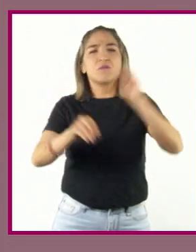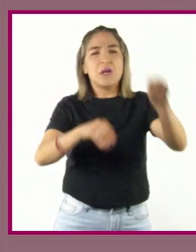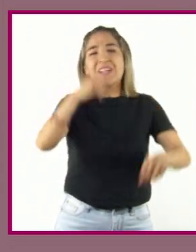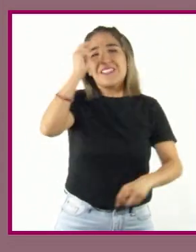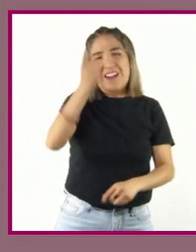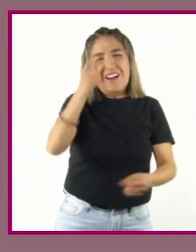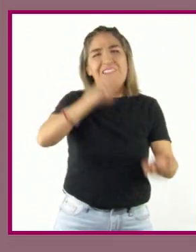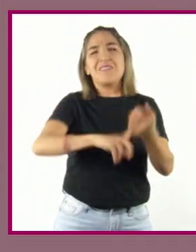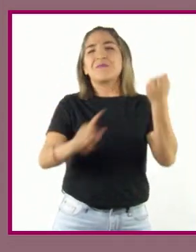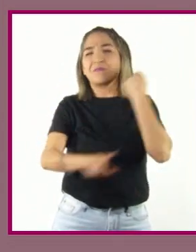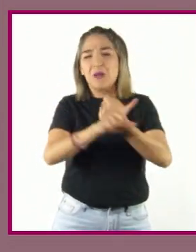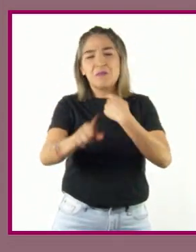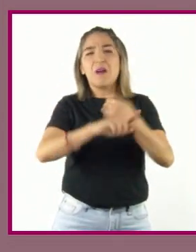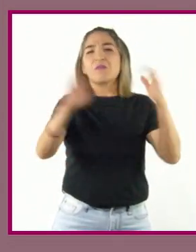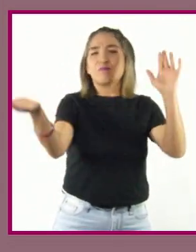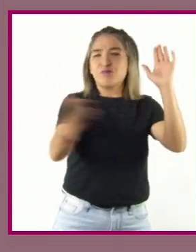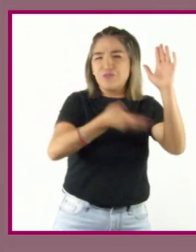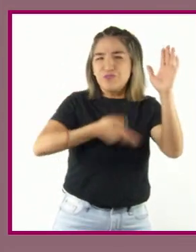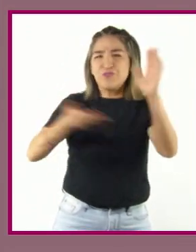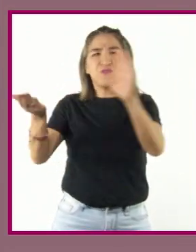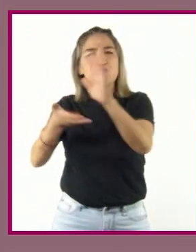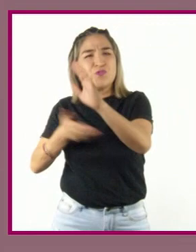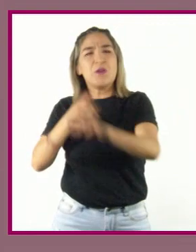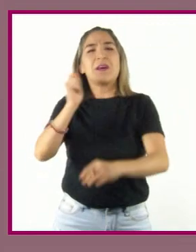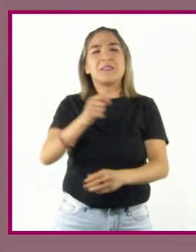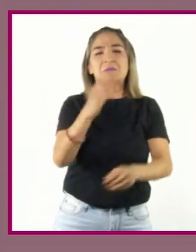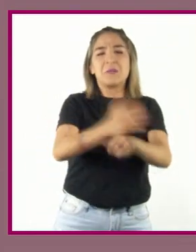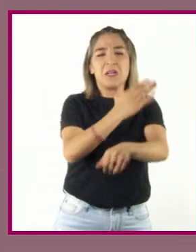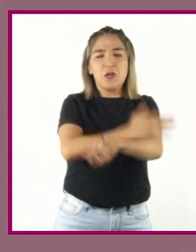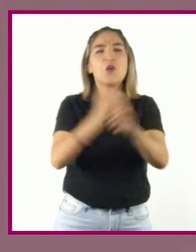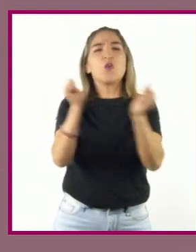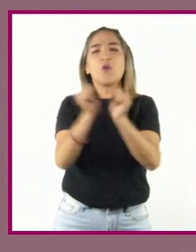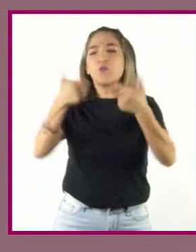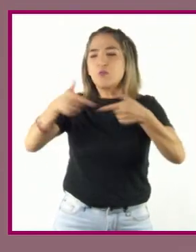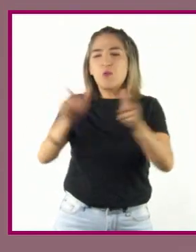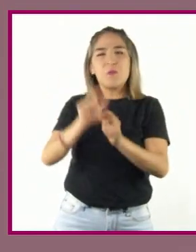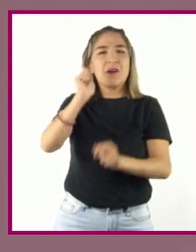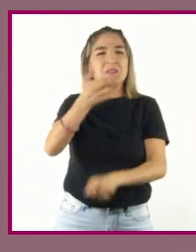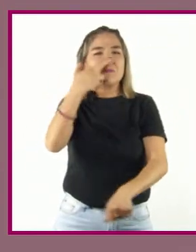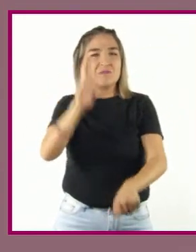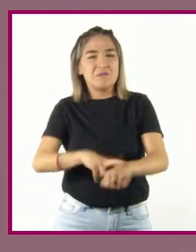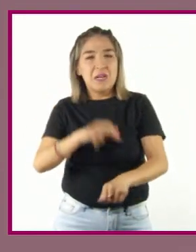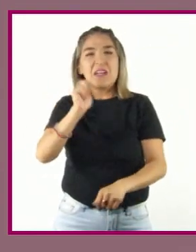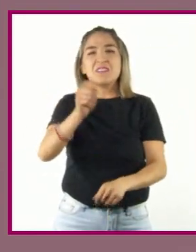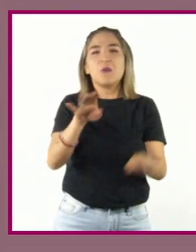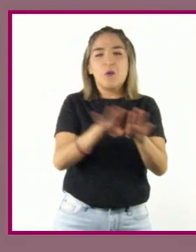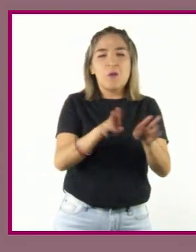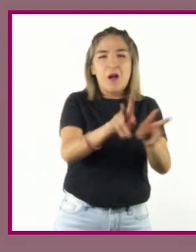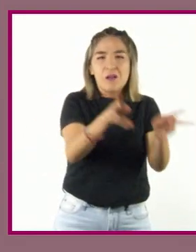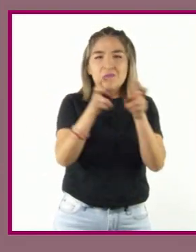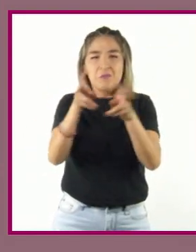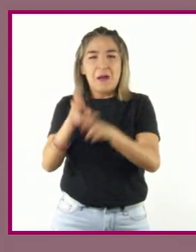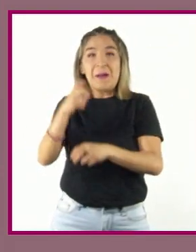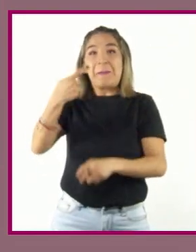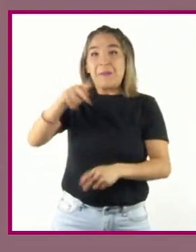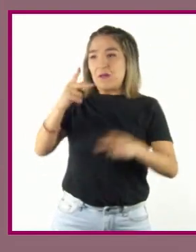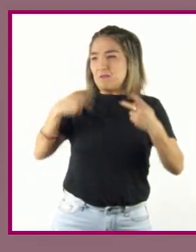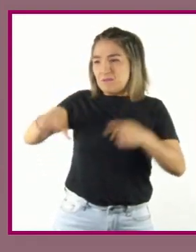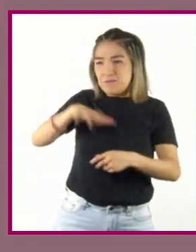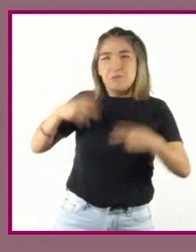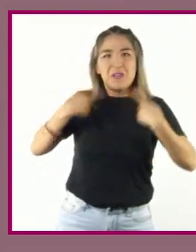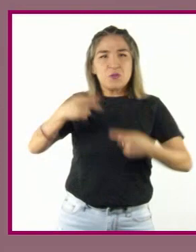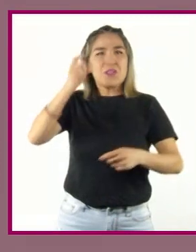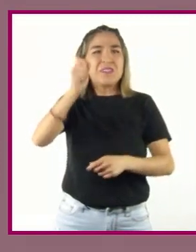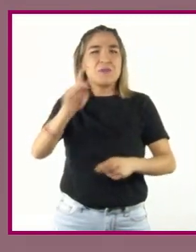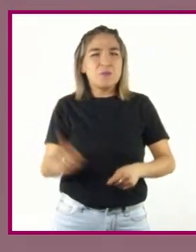sobreexplotados por talamontes y elementos de la delincuencia organizada, quienes saqueaban las maderas sin que el pueblo pudiera hacer algo.